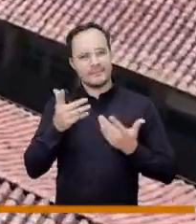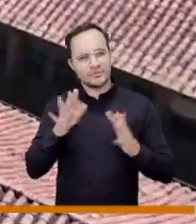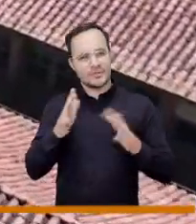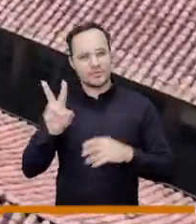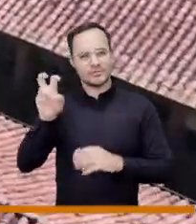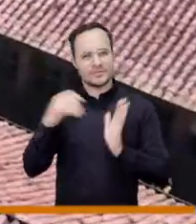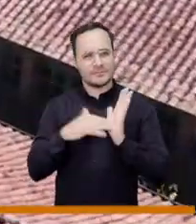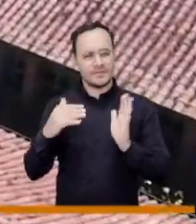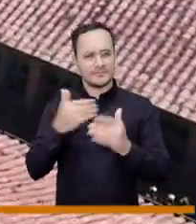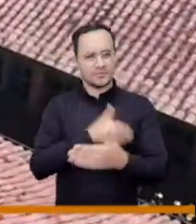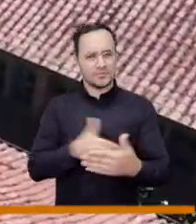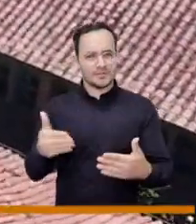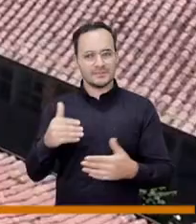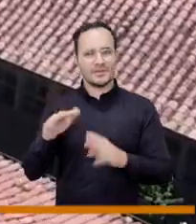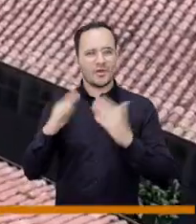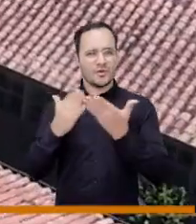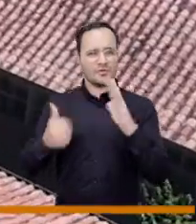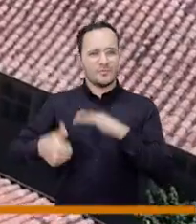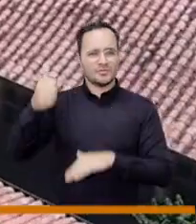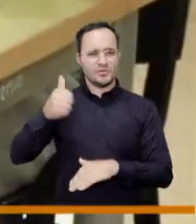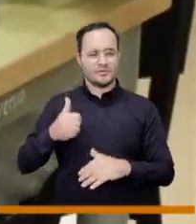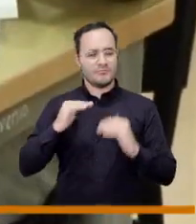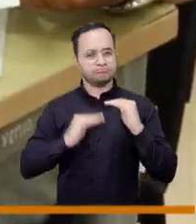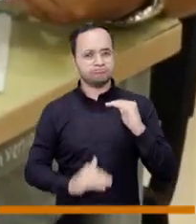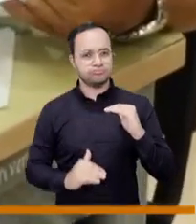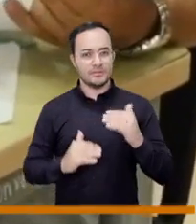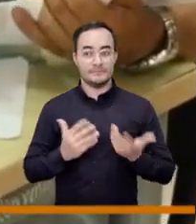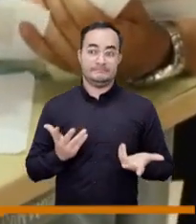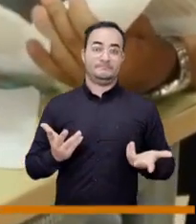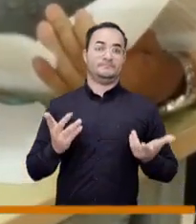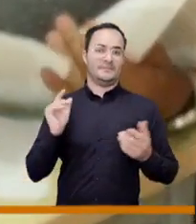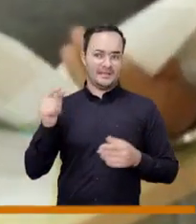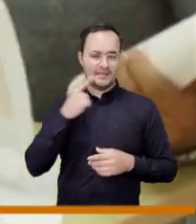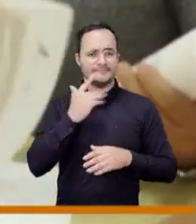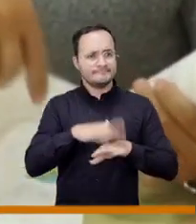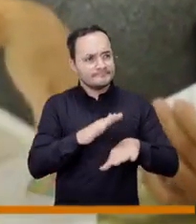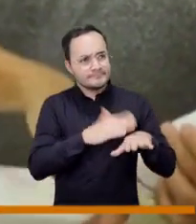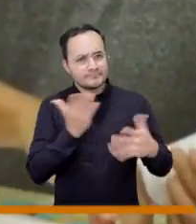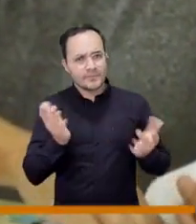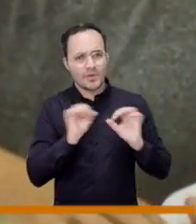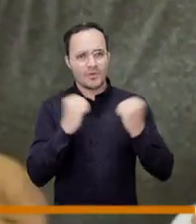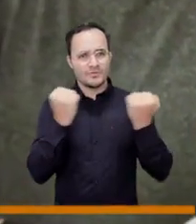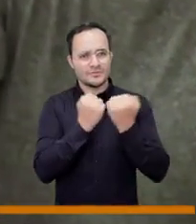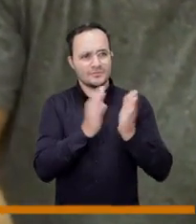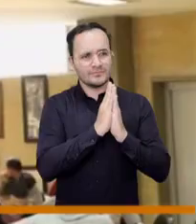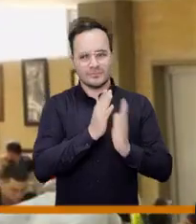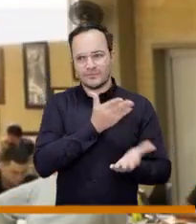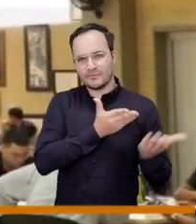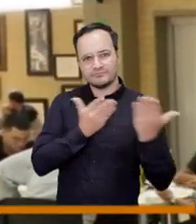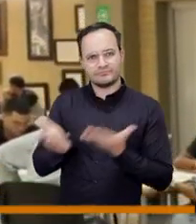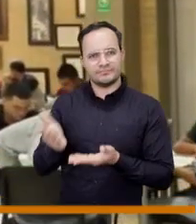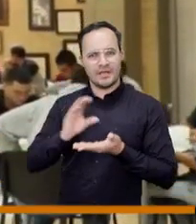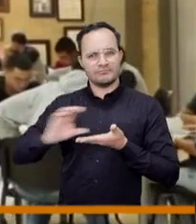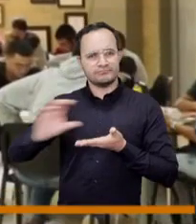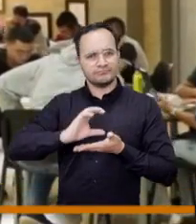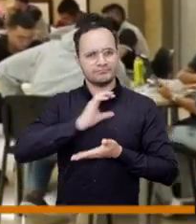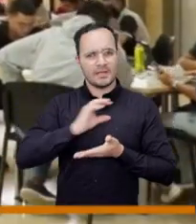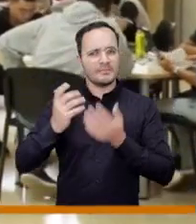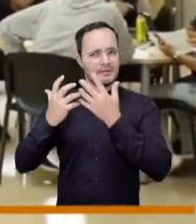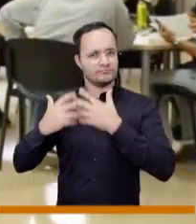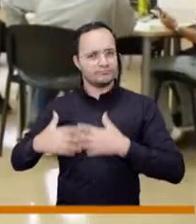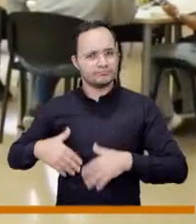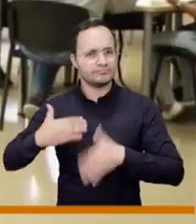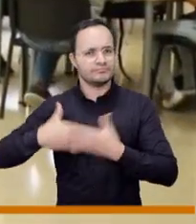7 mil el colegio mayor entonces ahora que ellos están pidiendo es que el consejo de mellín garantice el funcionamiento de